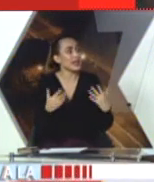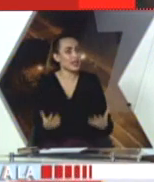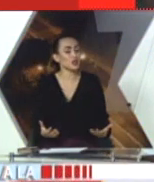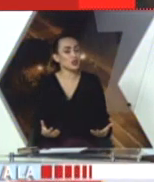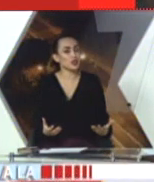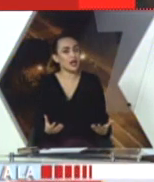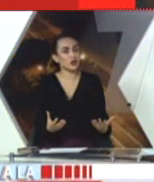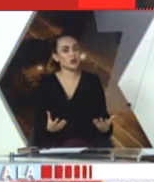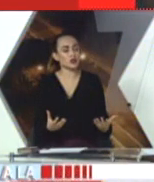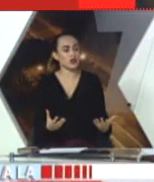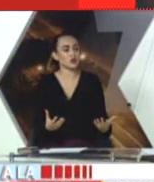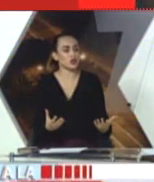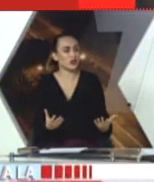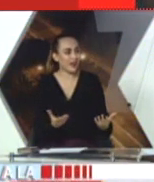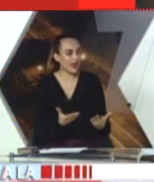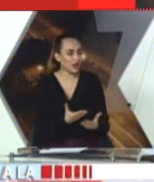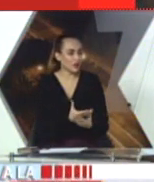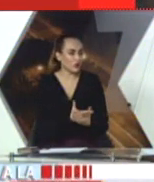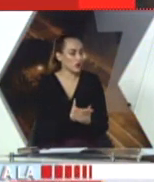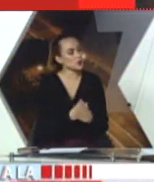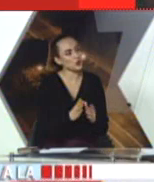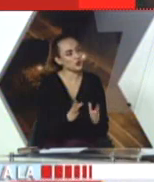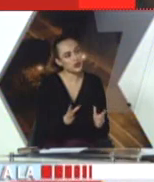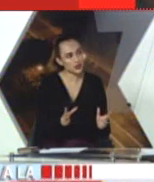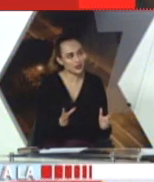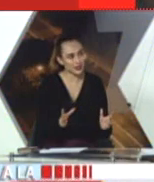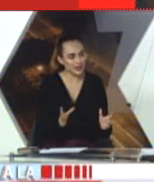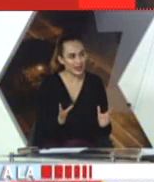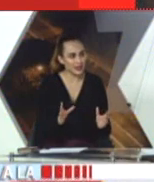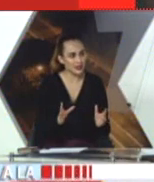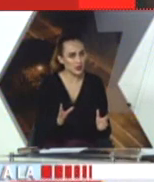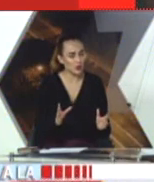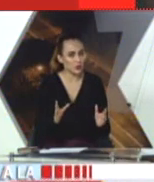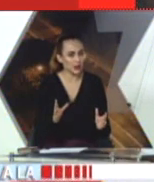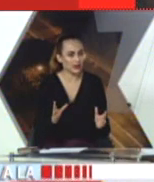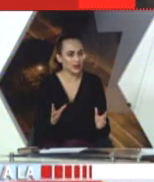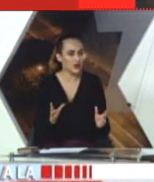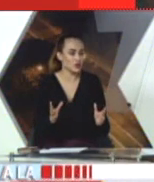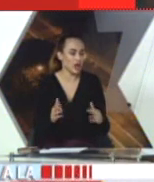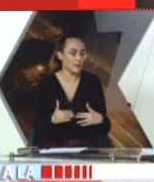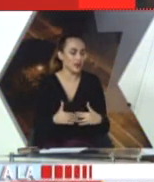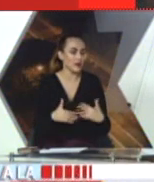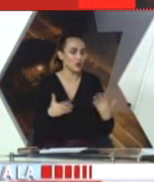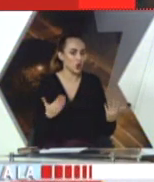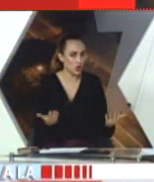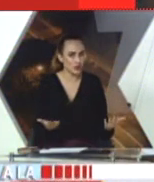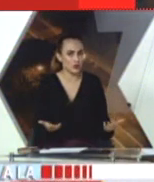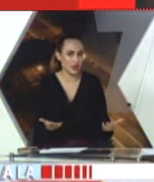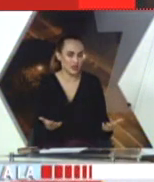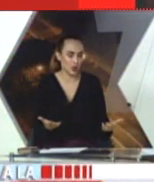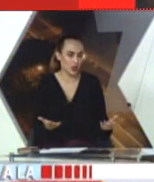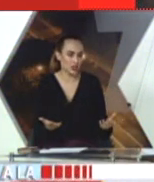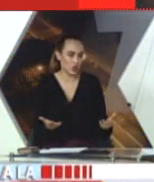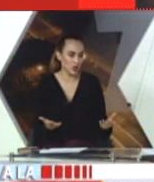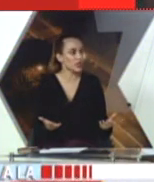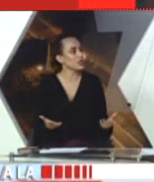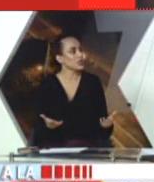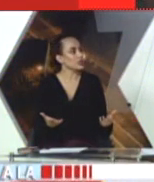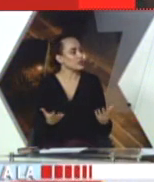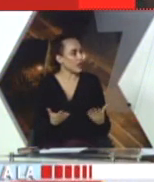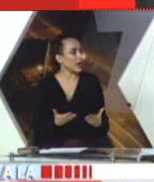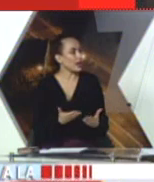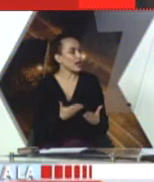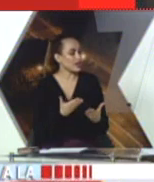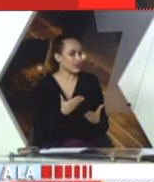cifra. Y esto nos da a conocer, Julio, que todos los pronósticos que se han tenido por parte de los epidemiólogos del Ministerio de Salud